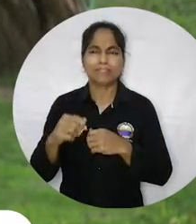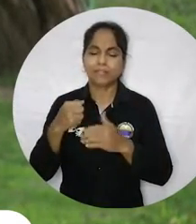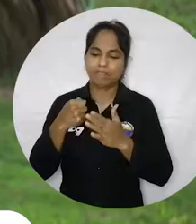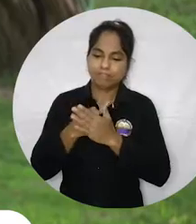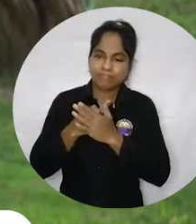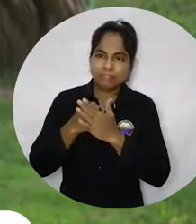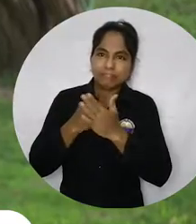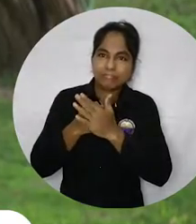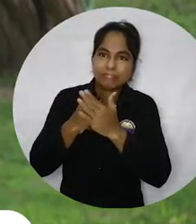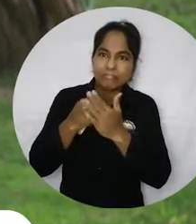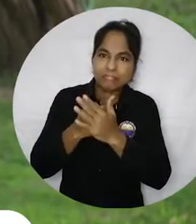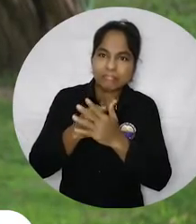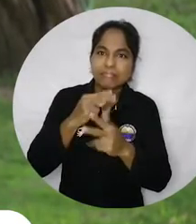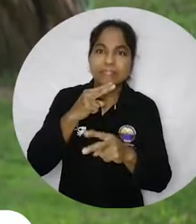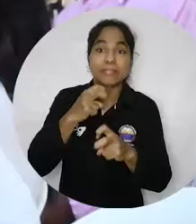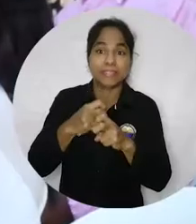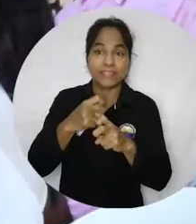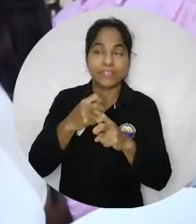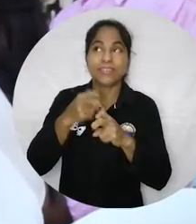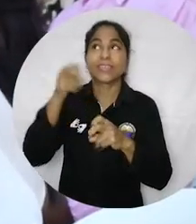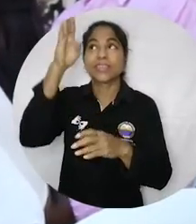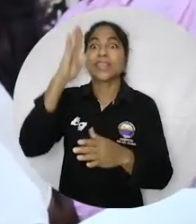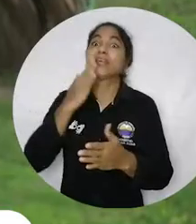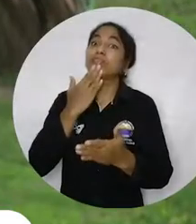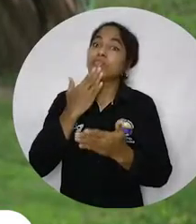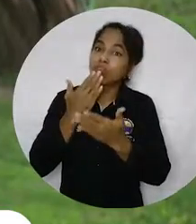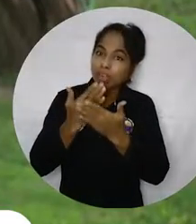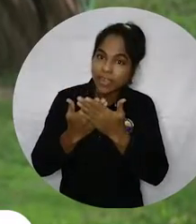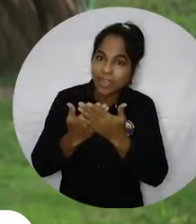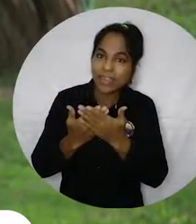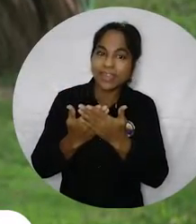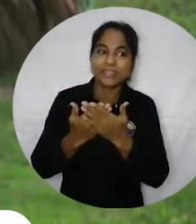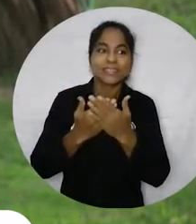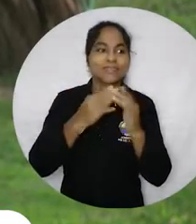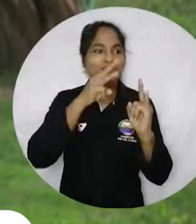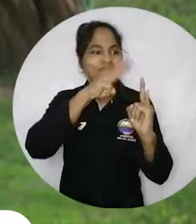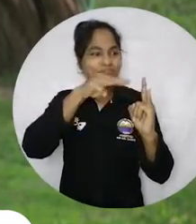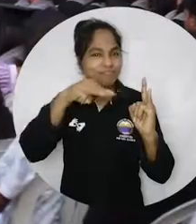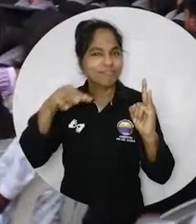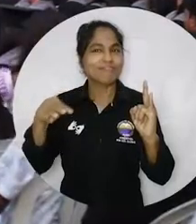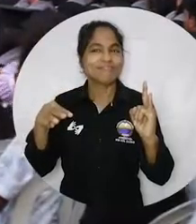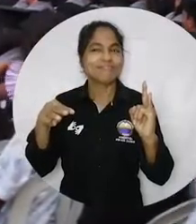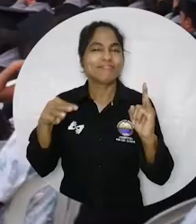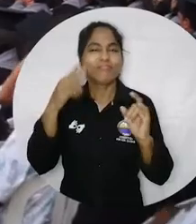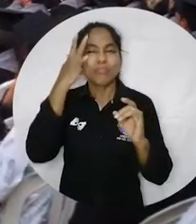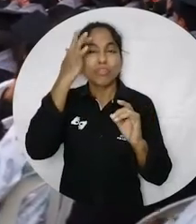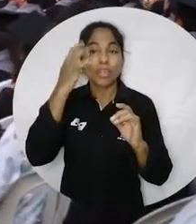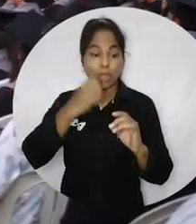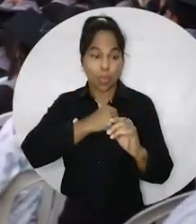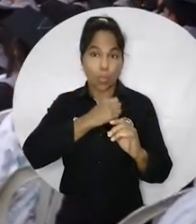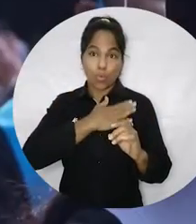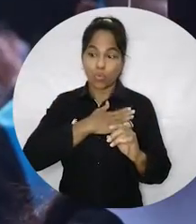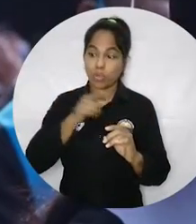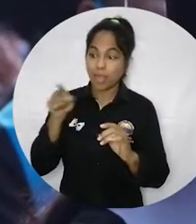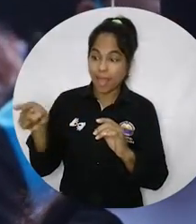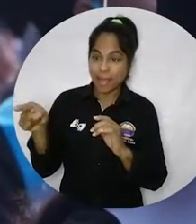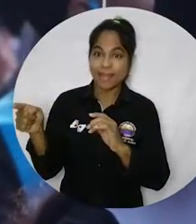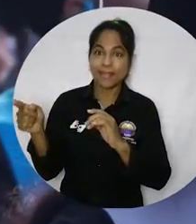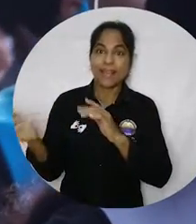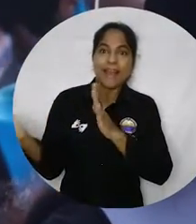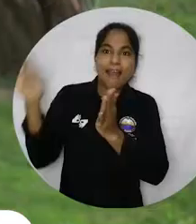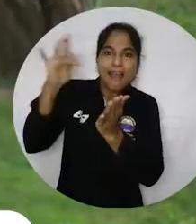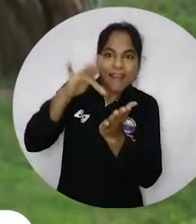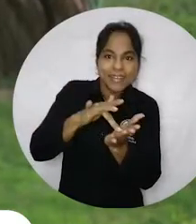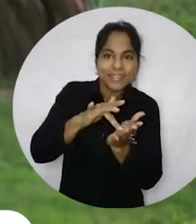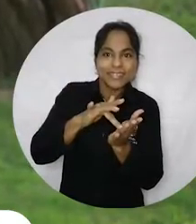LUCHA SIEMPRE HA TOCADO UN POQUITO FUERTE GRACIAS A DIOS A LA UNIVERSIDAD PORQUE LE DIO LA OPORTUNIDAD QUE